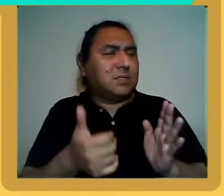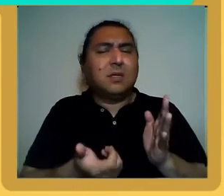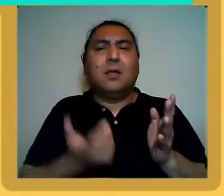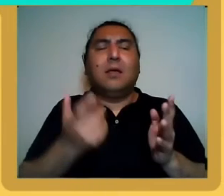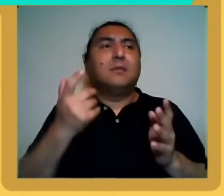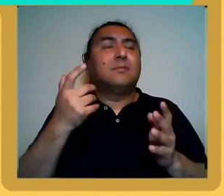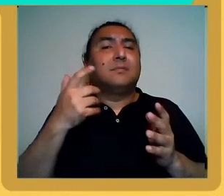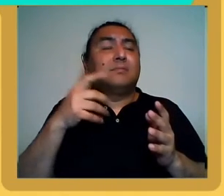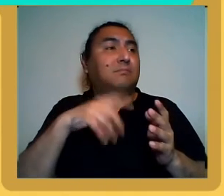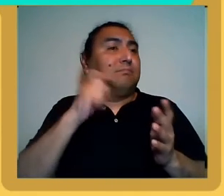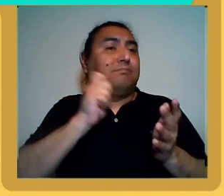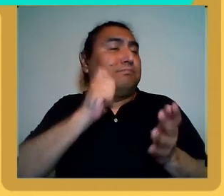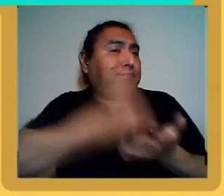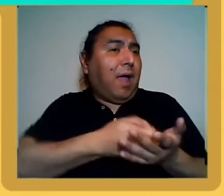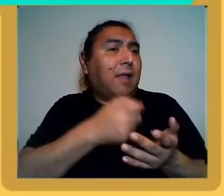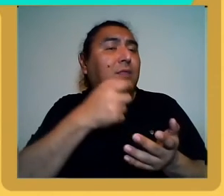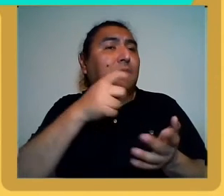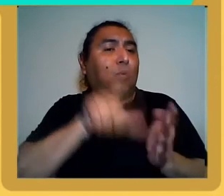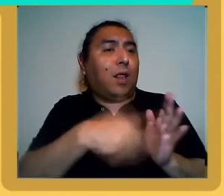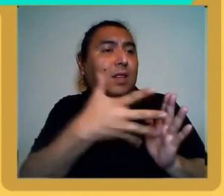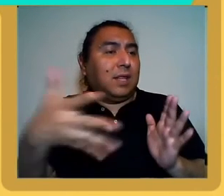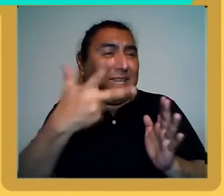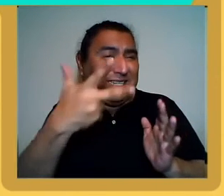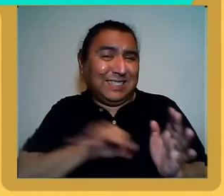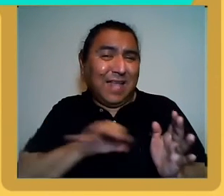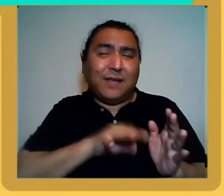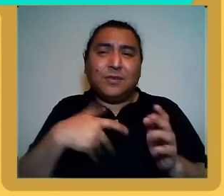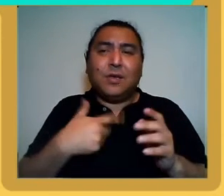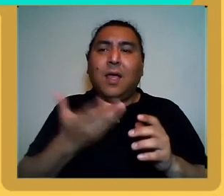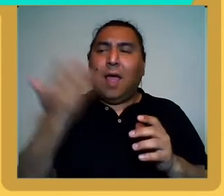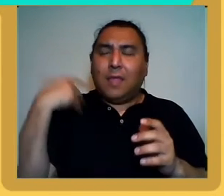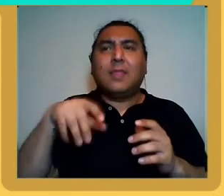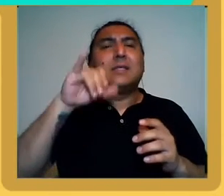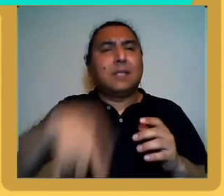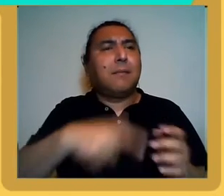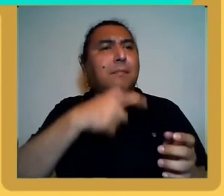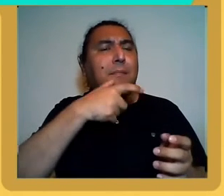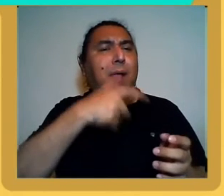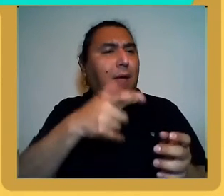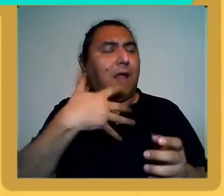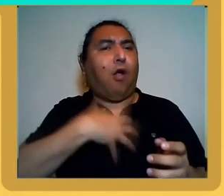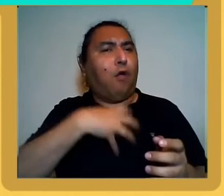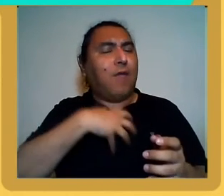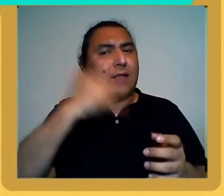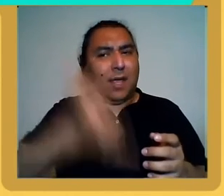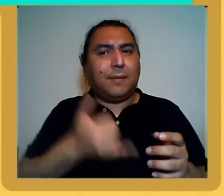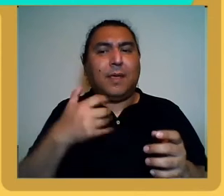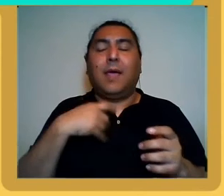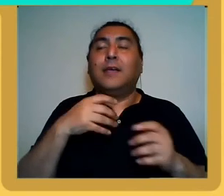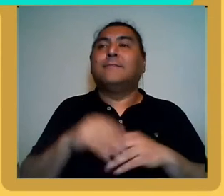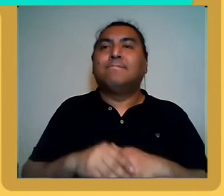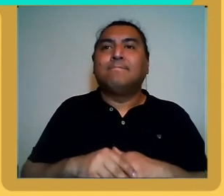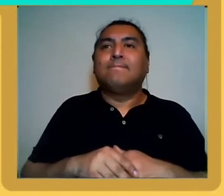en aquella época existía eso, existía la palabra, el esfuerzo, creo que Argentina de estos casos hay muchísimos,